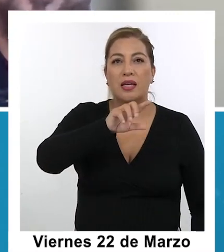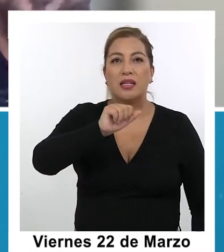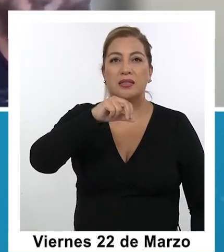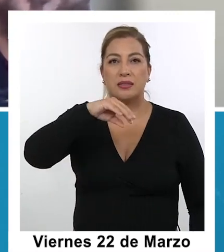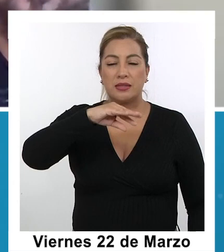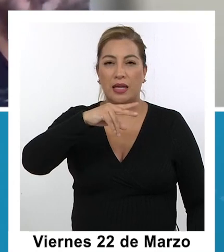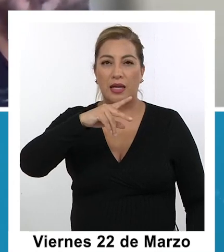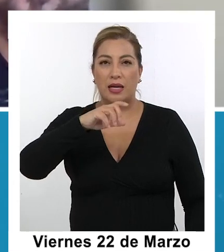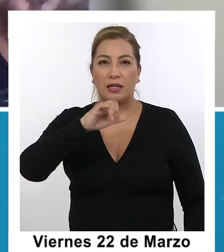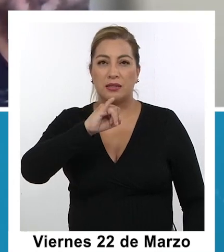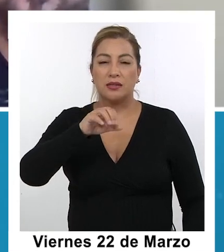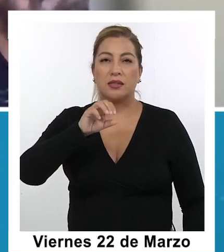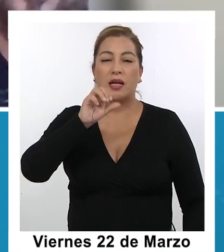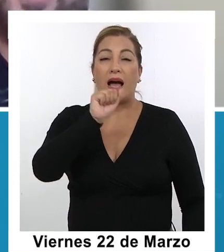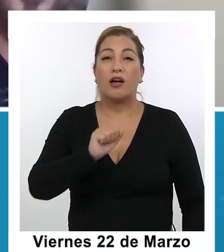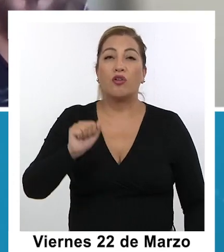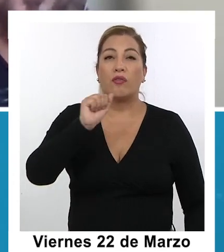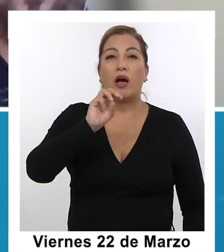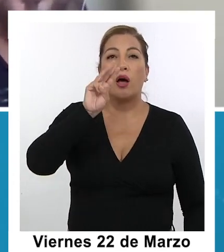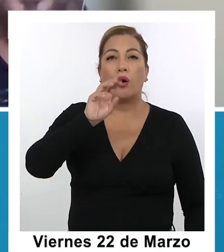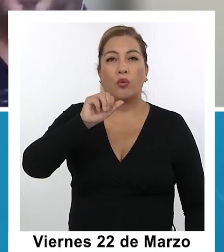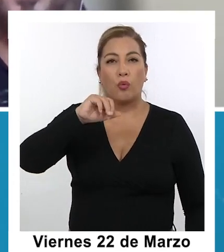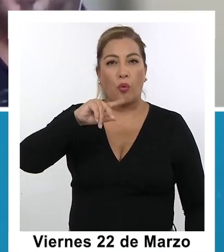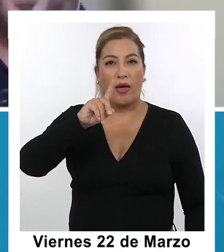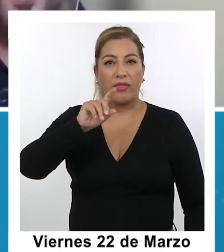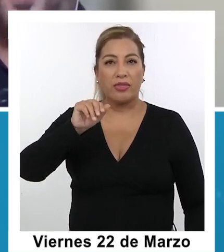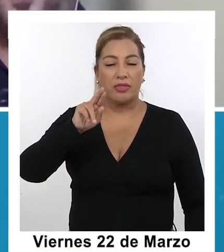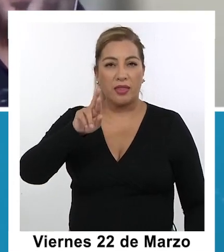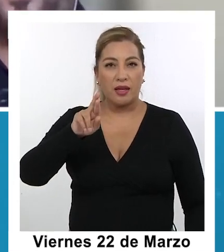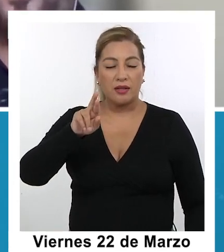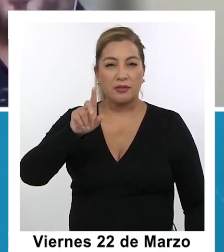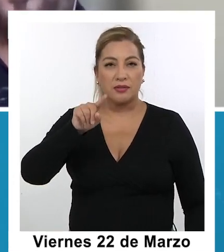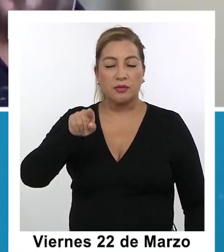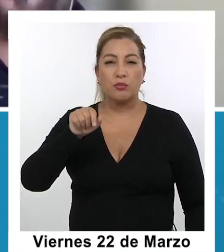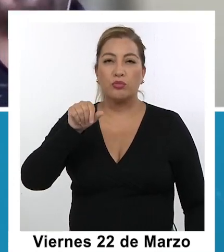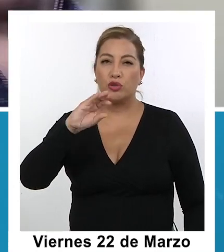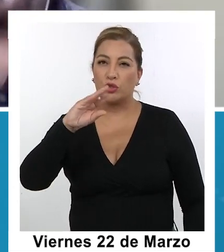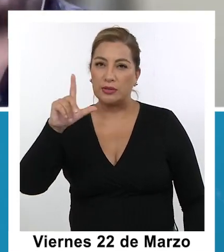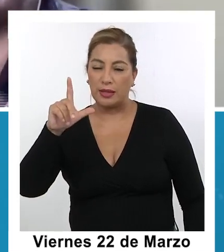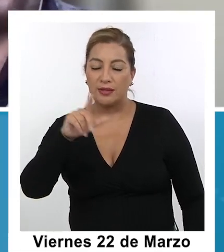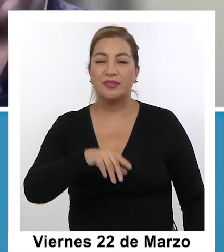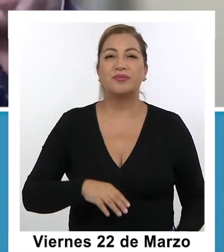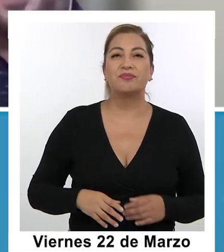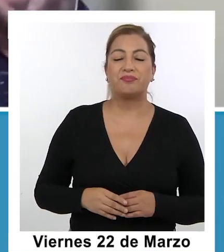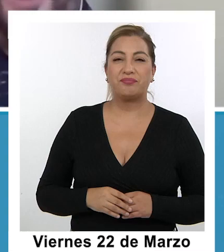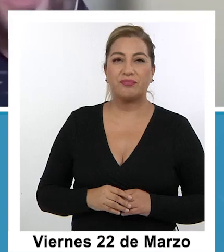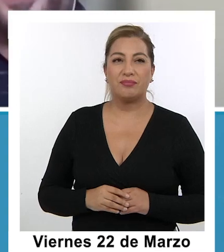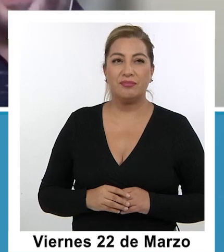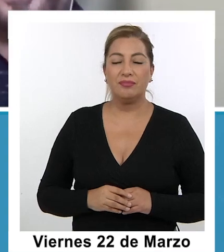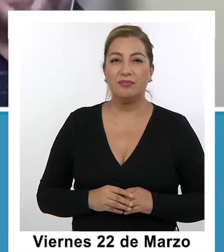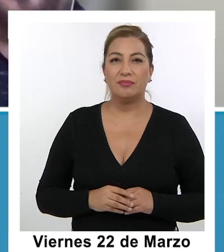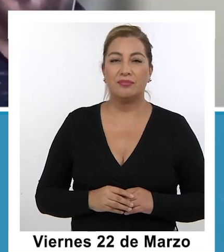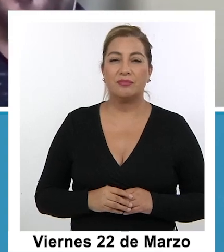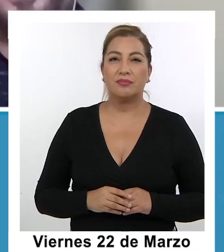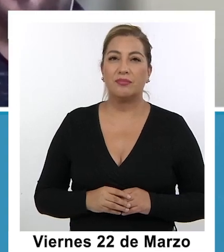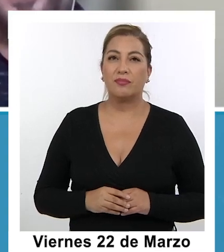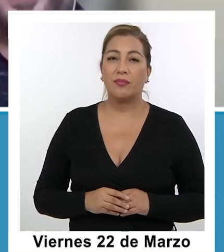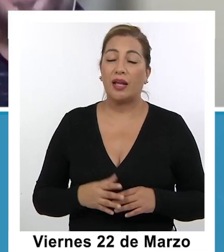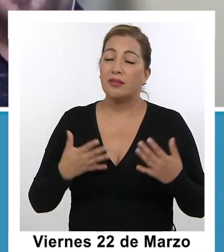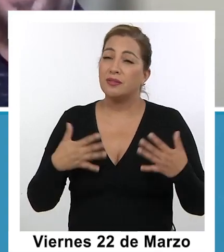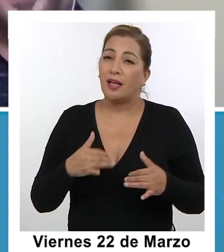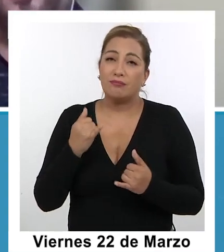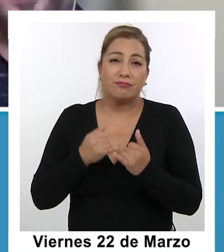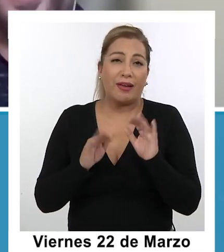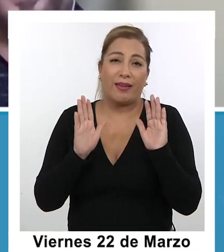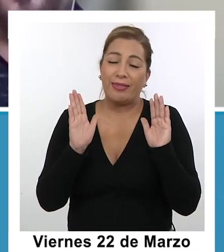arroba, uandes.cl, Rebeca Sánchez, MR Sánchez. Perfecto, perfecto. Andrea, tenemos, tenemos